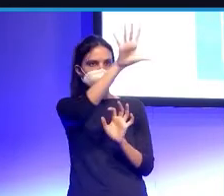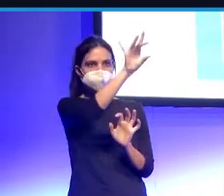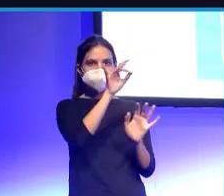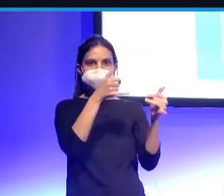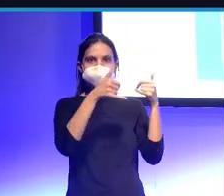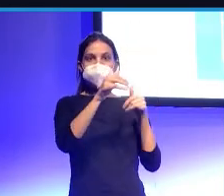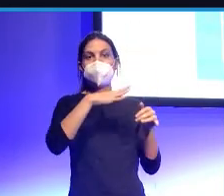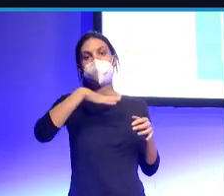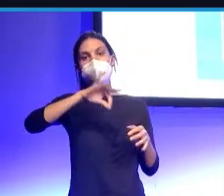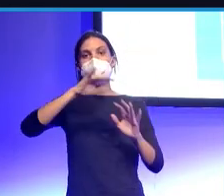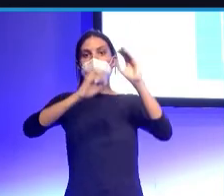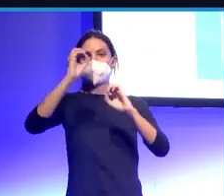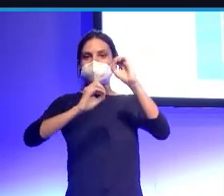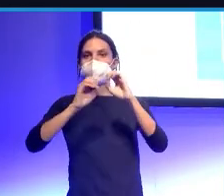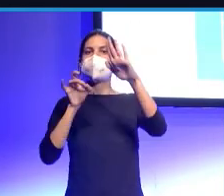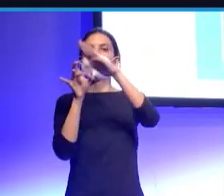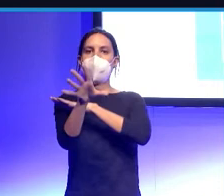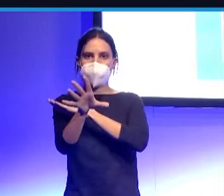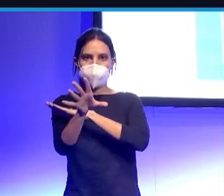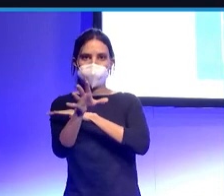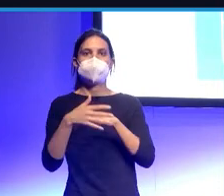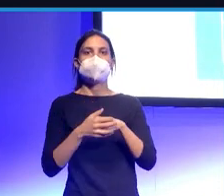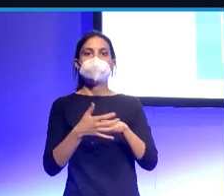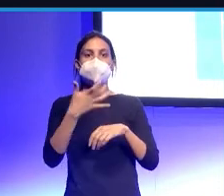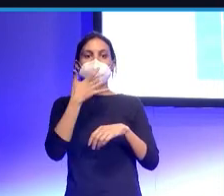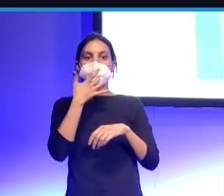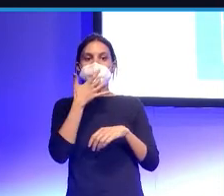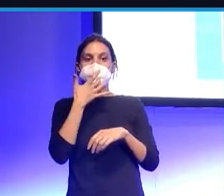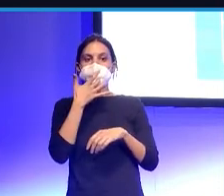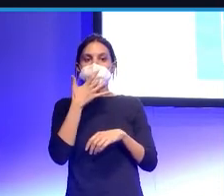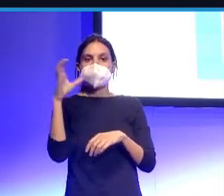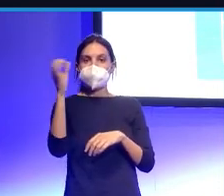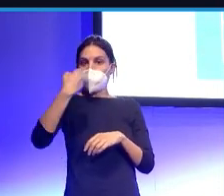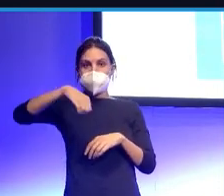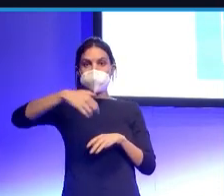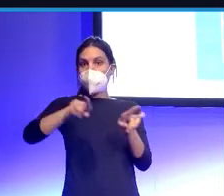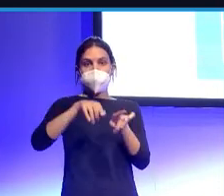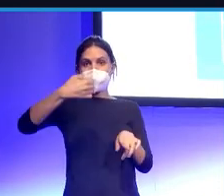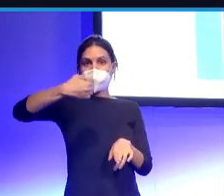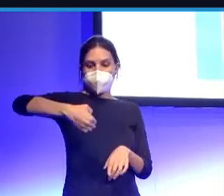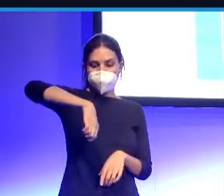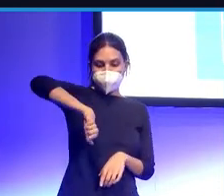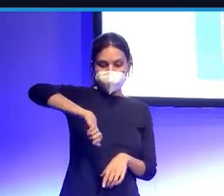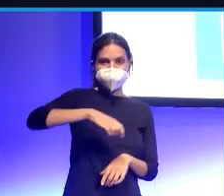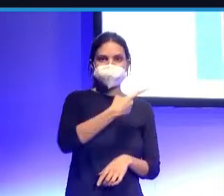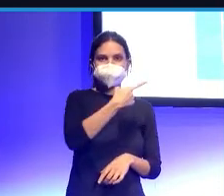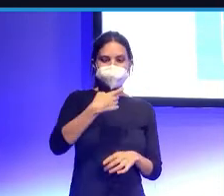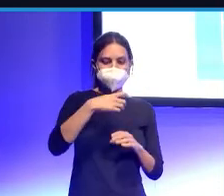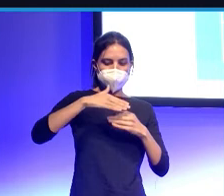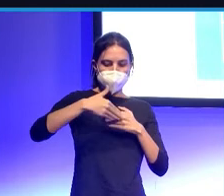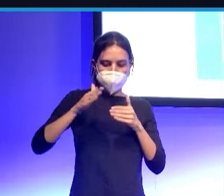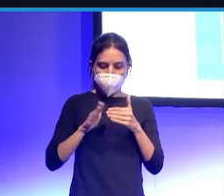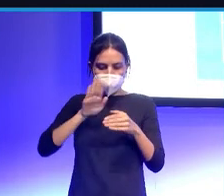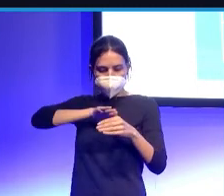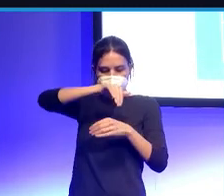% de ese gol, ¿no? Entonces, cogemos un dado. La simulación es algo tan simple como coger un dado de 100 caras en el que, bueno,